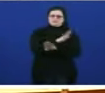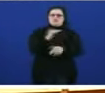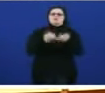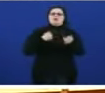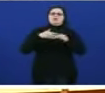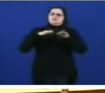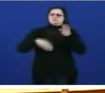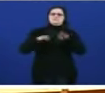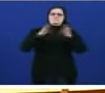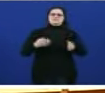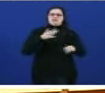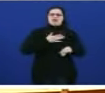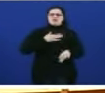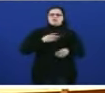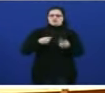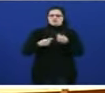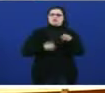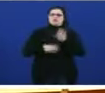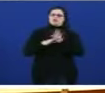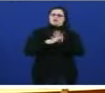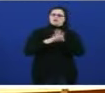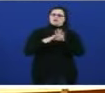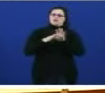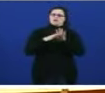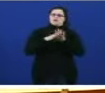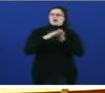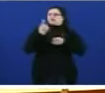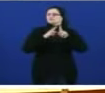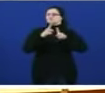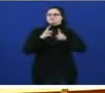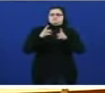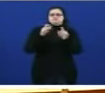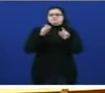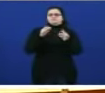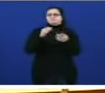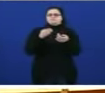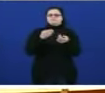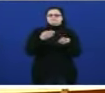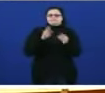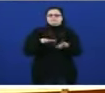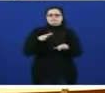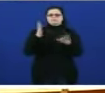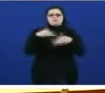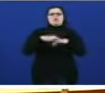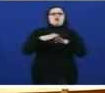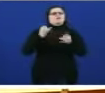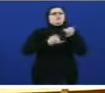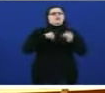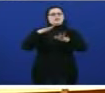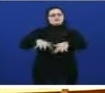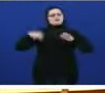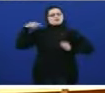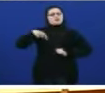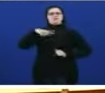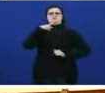mesa de negociación apesar do baixo rango e da mala fe dos representantes do Estado afirma vostedes na Cámara que non pasará por